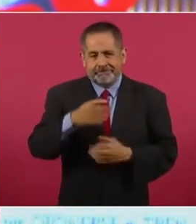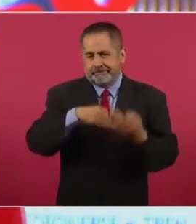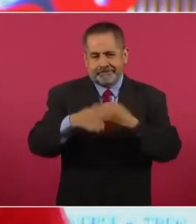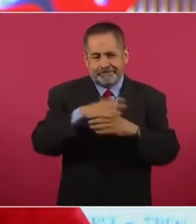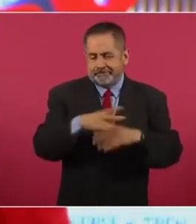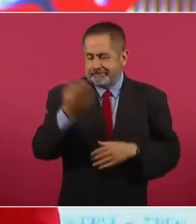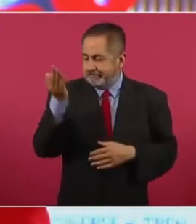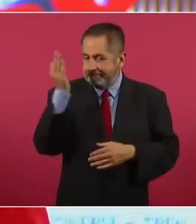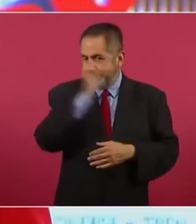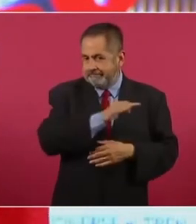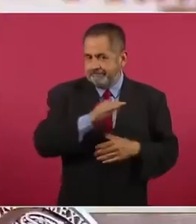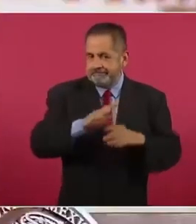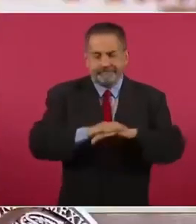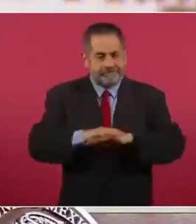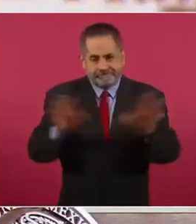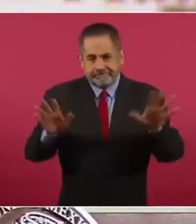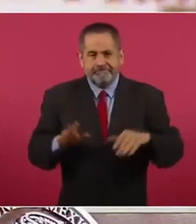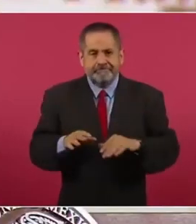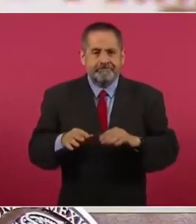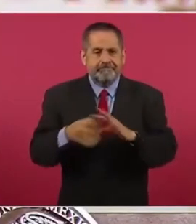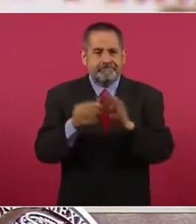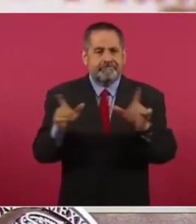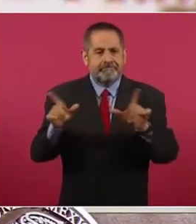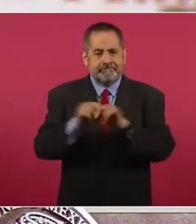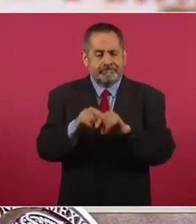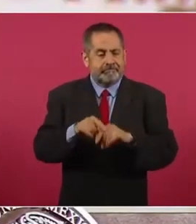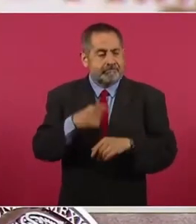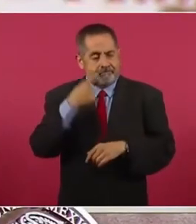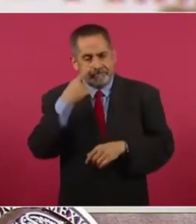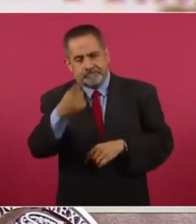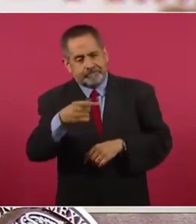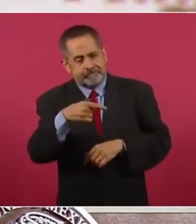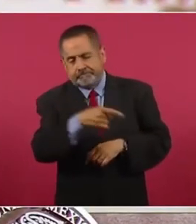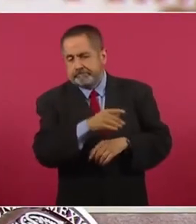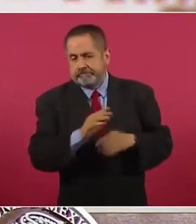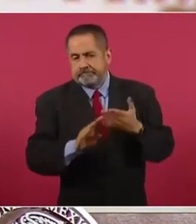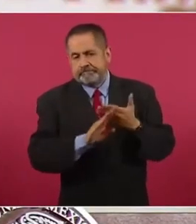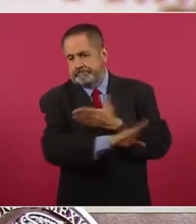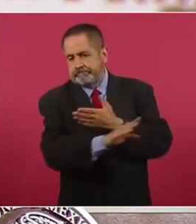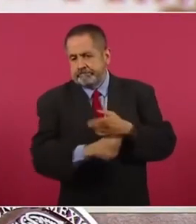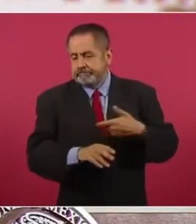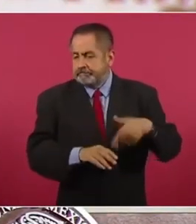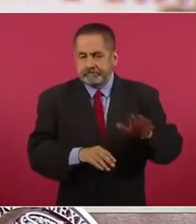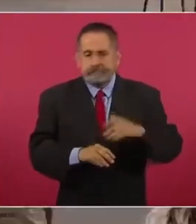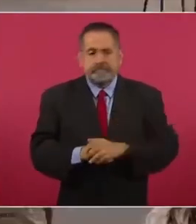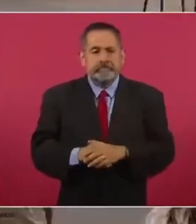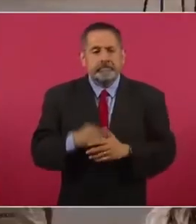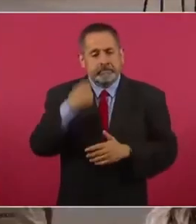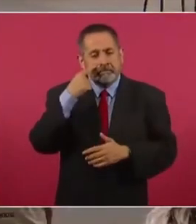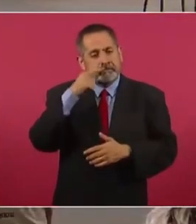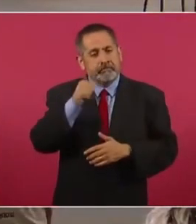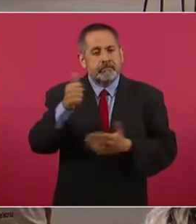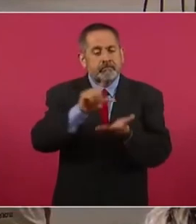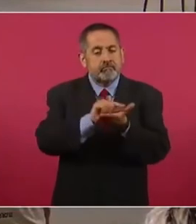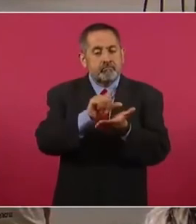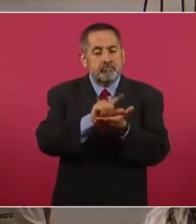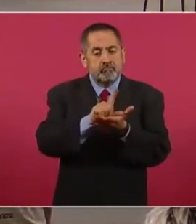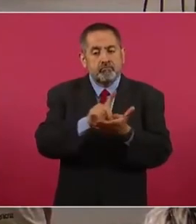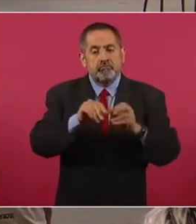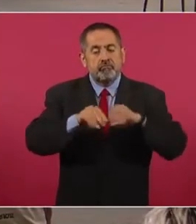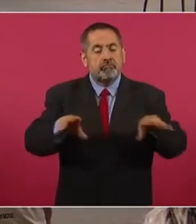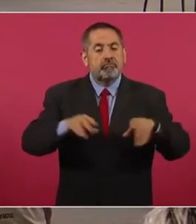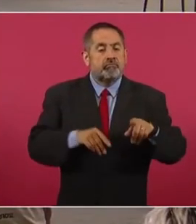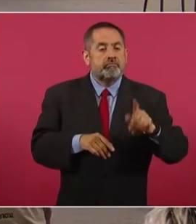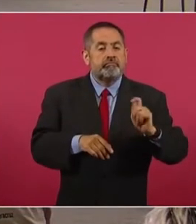es falso. Y bueno, queremos terminar este Selvame del Fake con el tuit que publicó